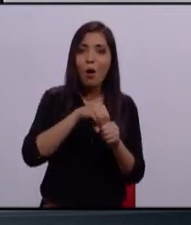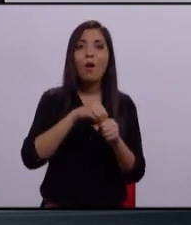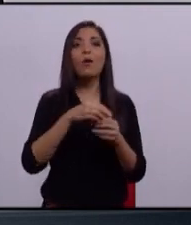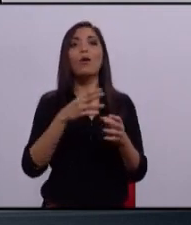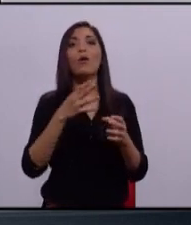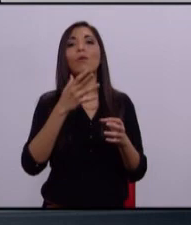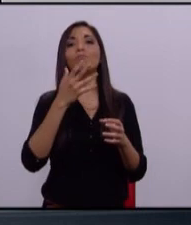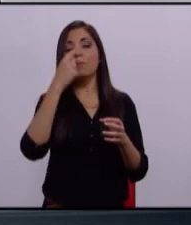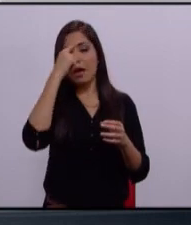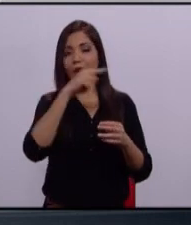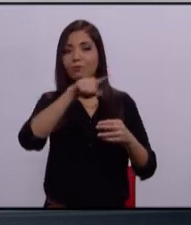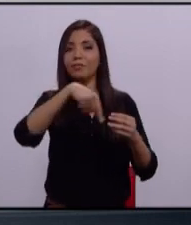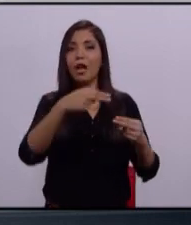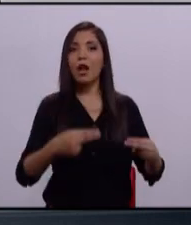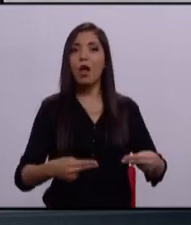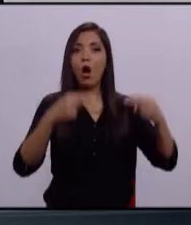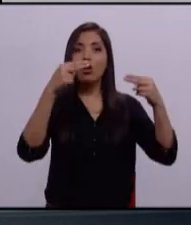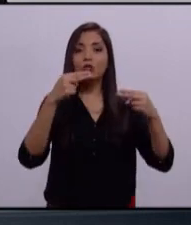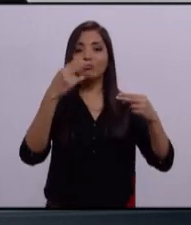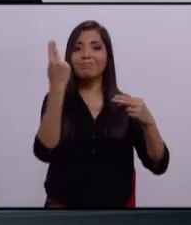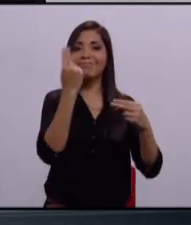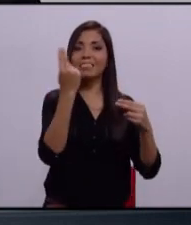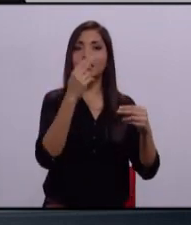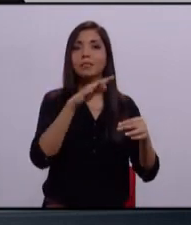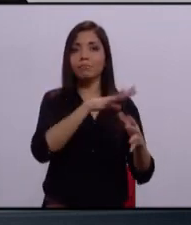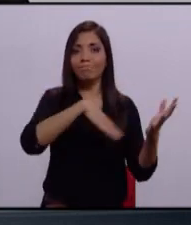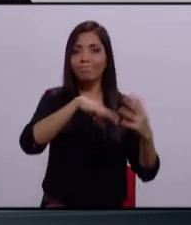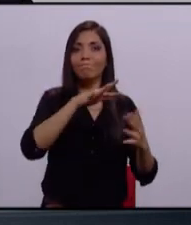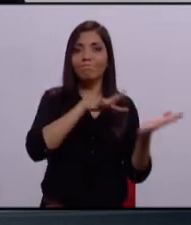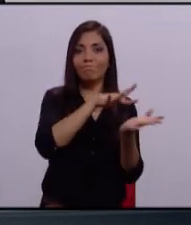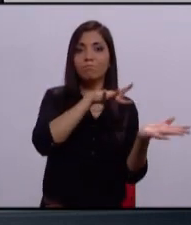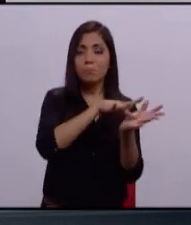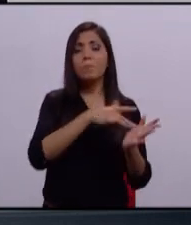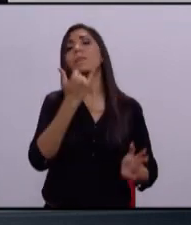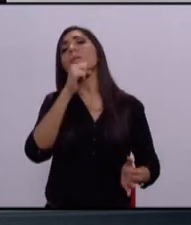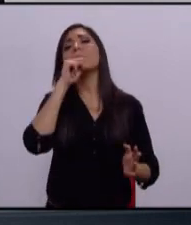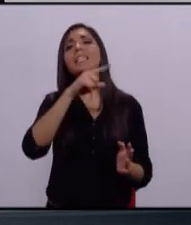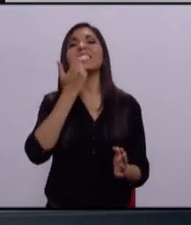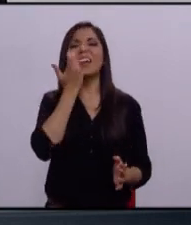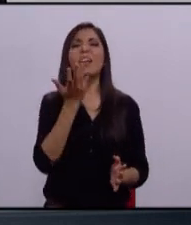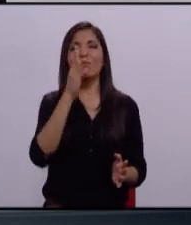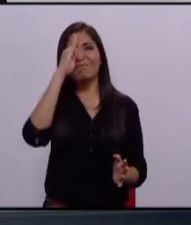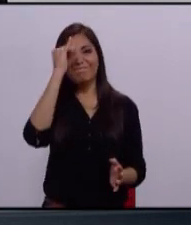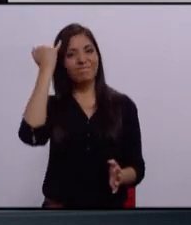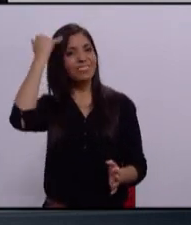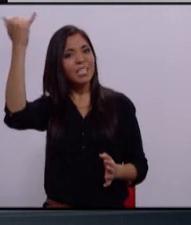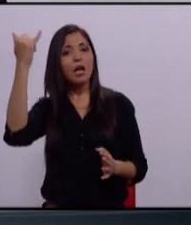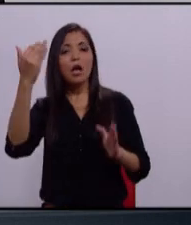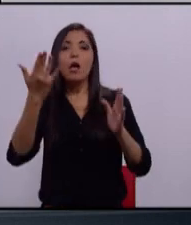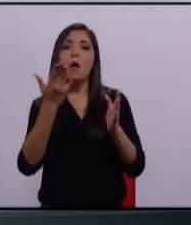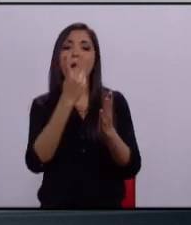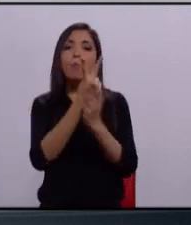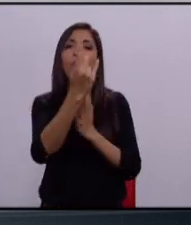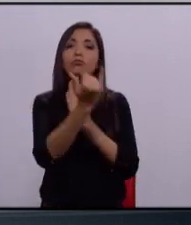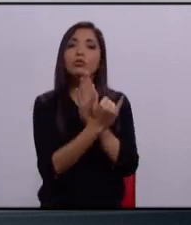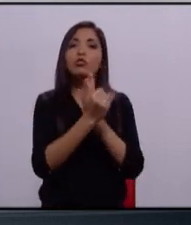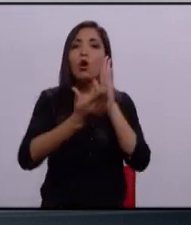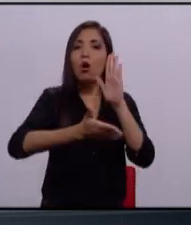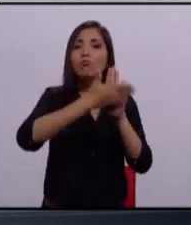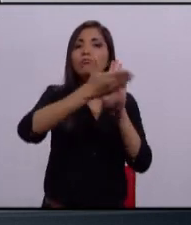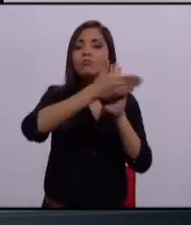a la comercialización y al abasto. Vamos a retomar también el proyecto de la construcción de un